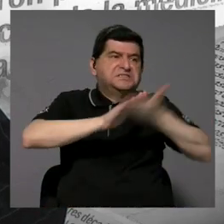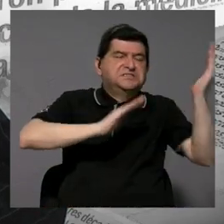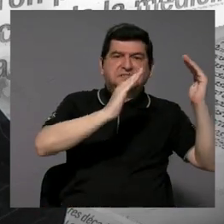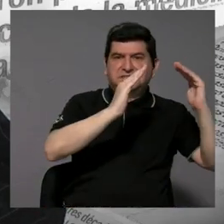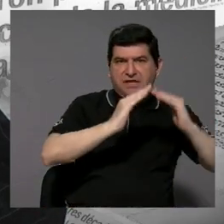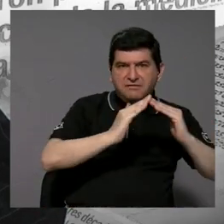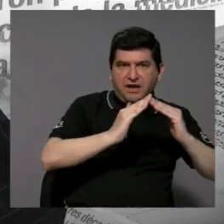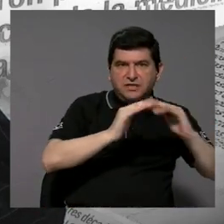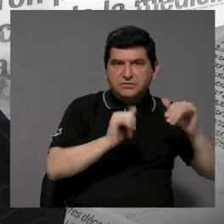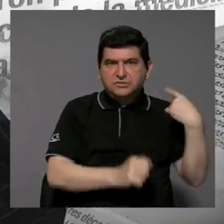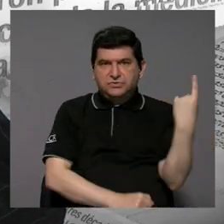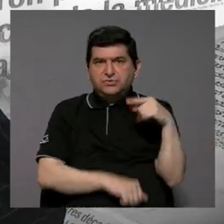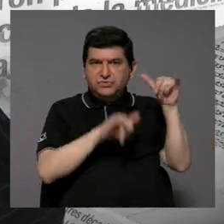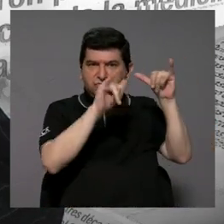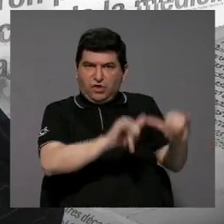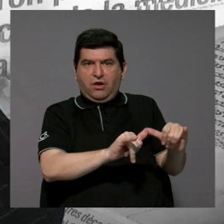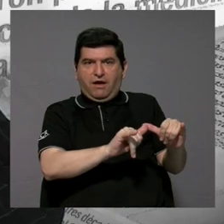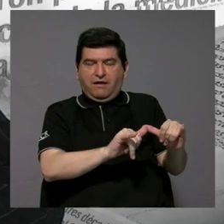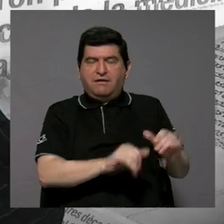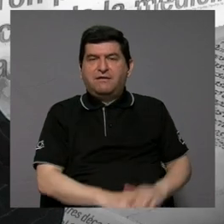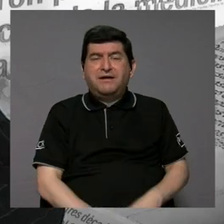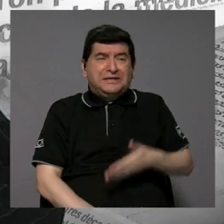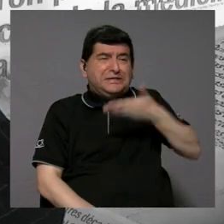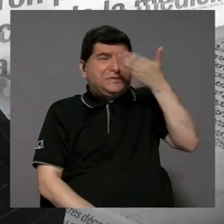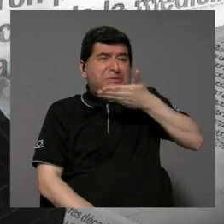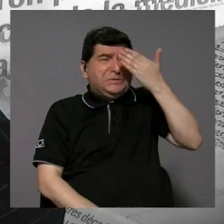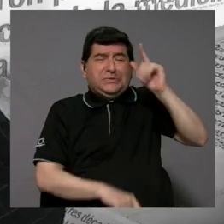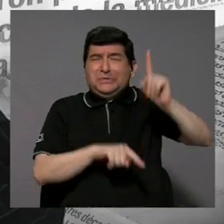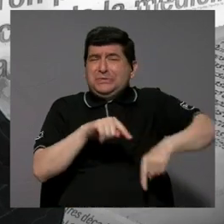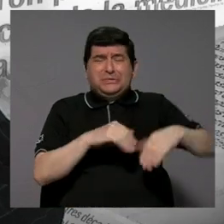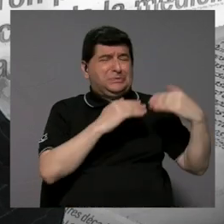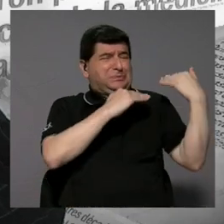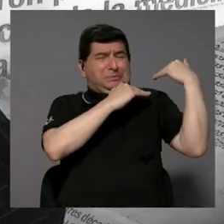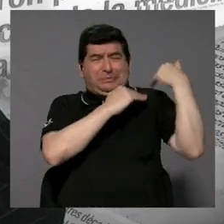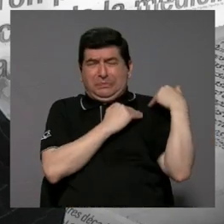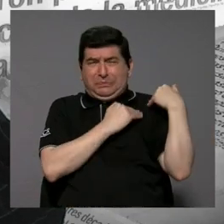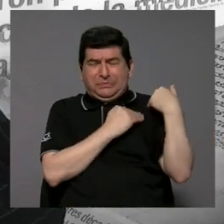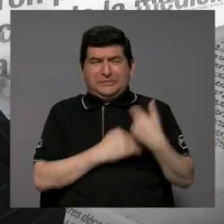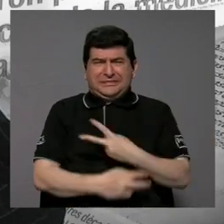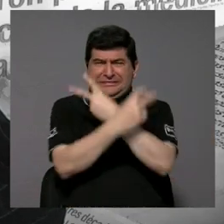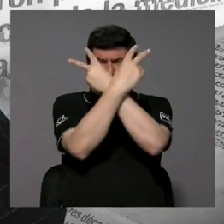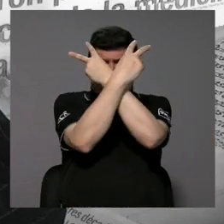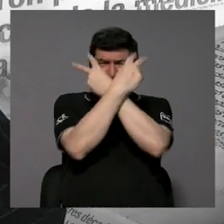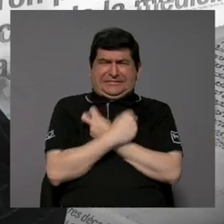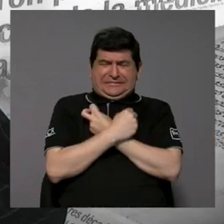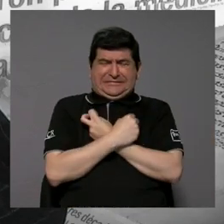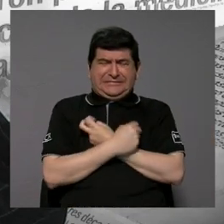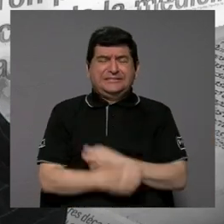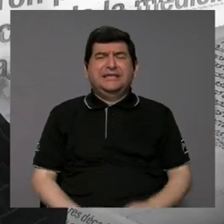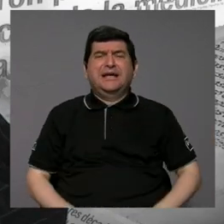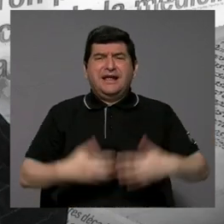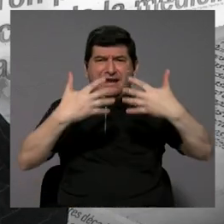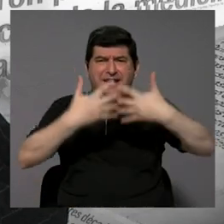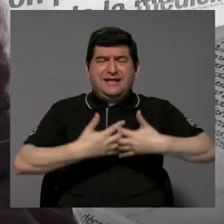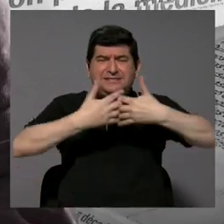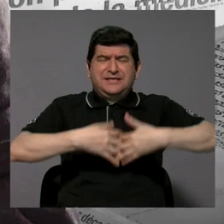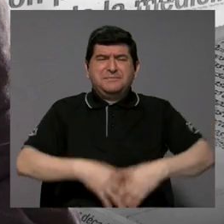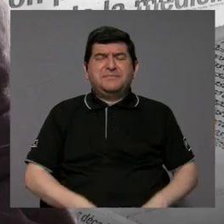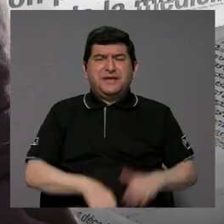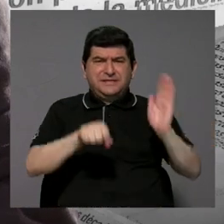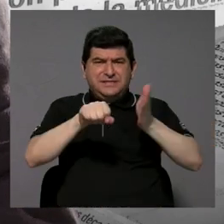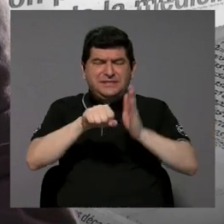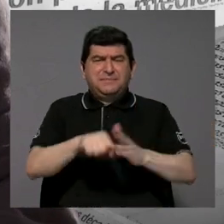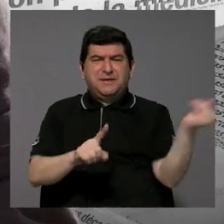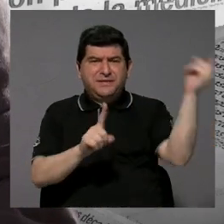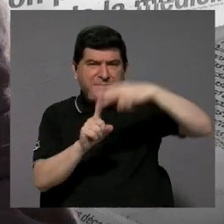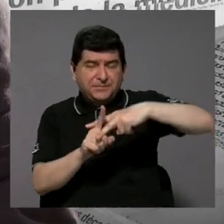solas porque el olor es insoportable de los plaguicidas que han rociado en las piñeras. Sí, así es.